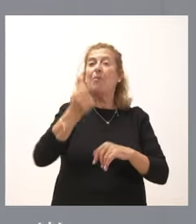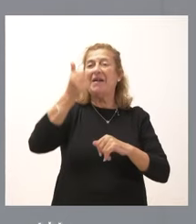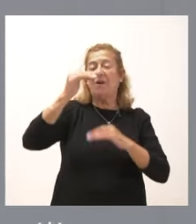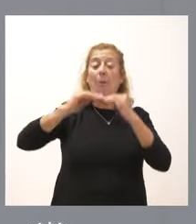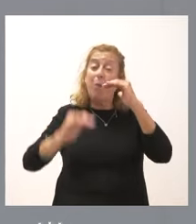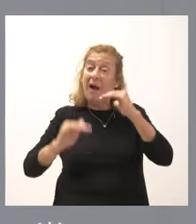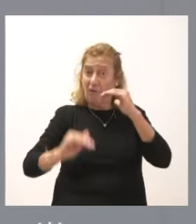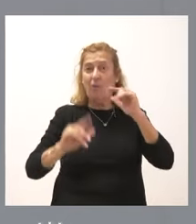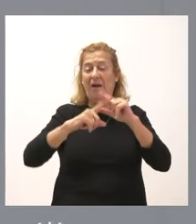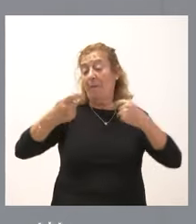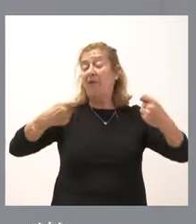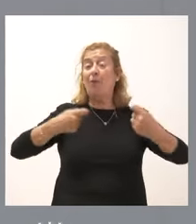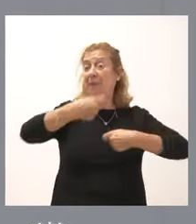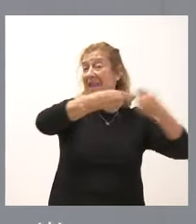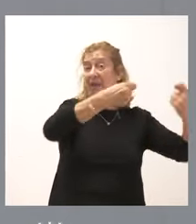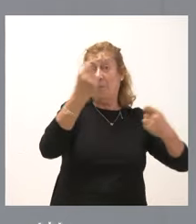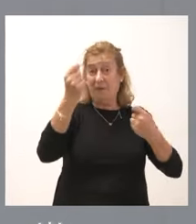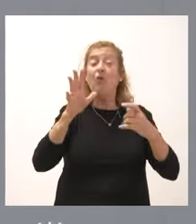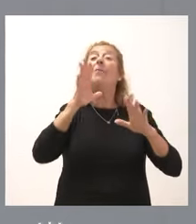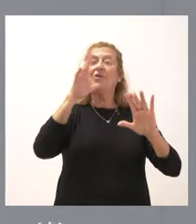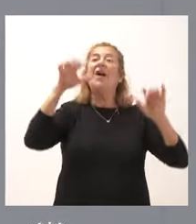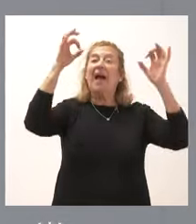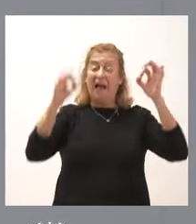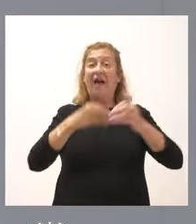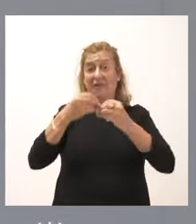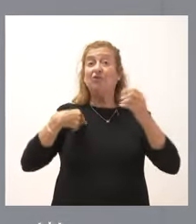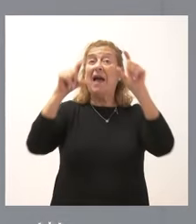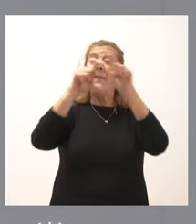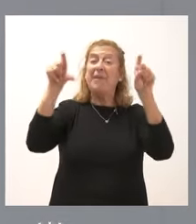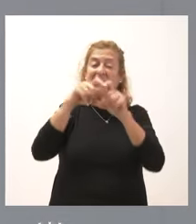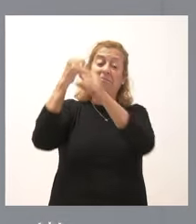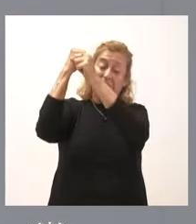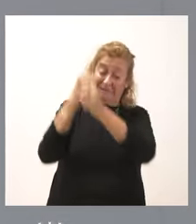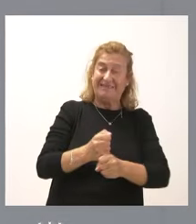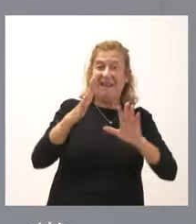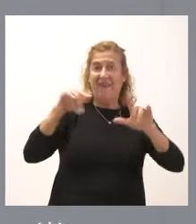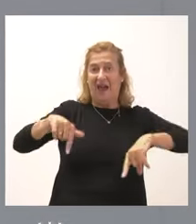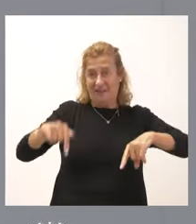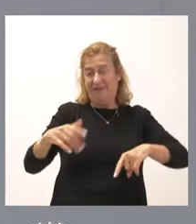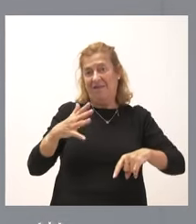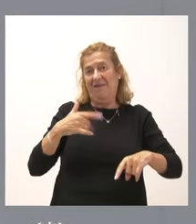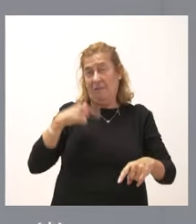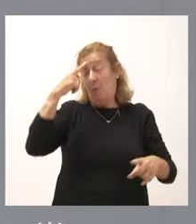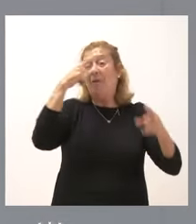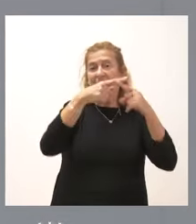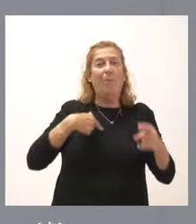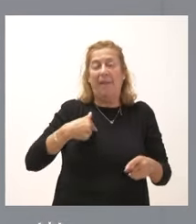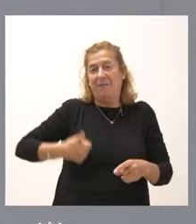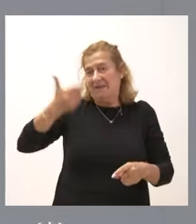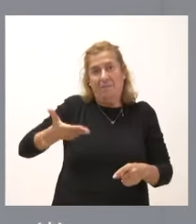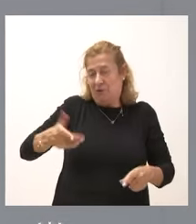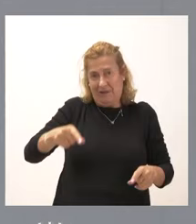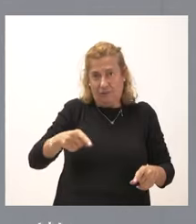que es el precio de mercado. Y, por tanto, con esto estaremos anclando y fijando las empresas en nuestra comunidad autónoma. Y este es el objetivo básico que tenemos. Lógicamente, habría